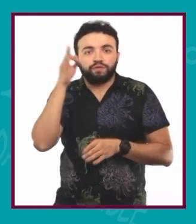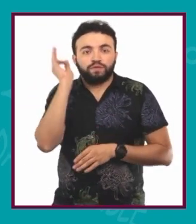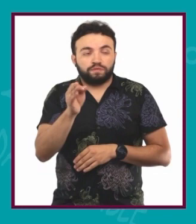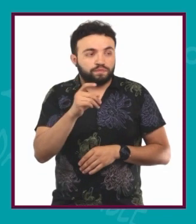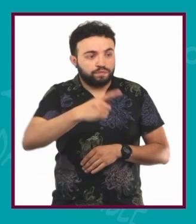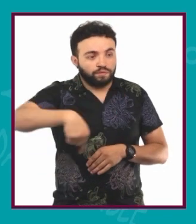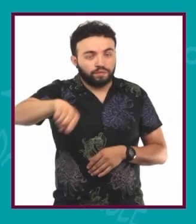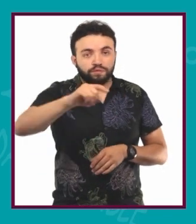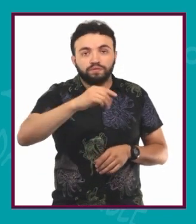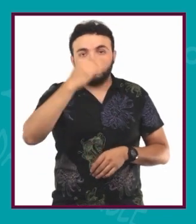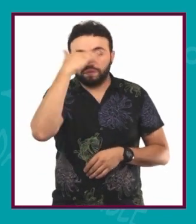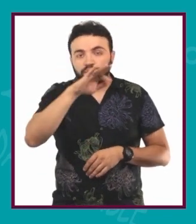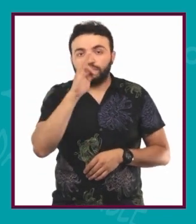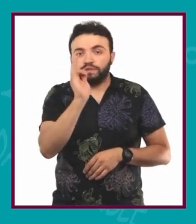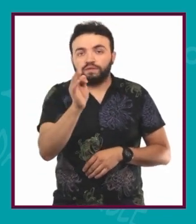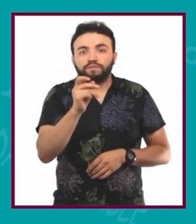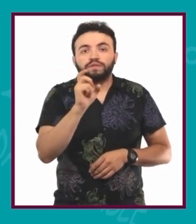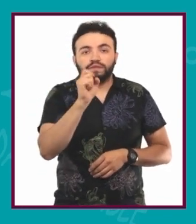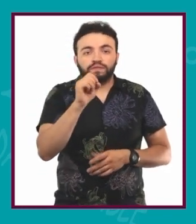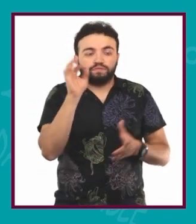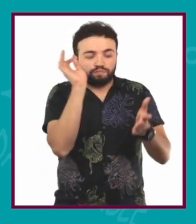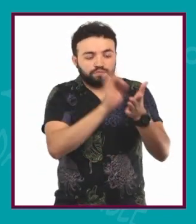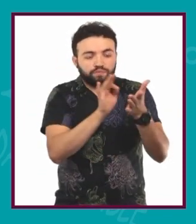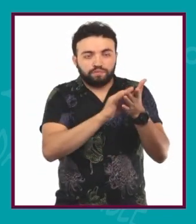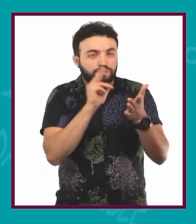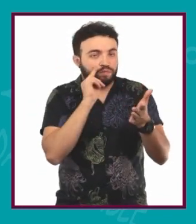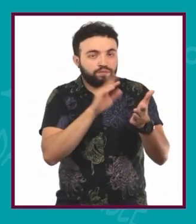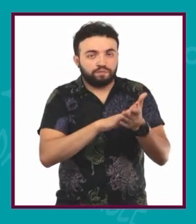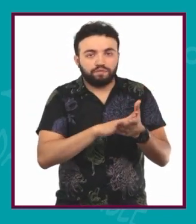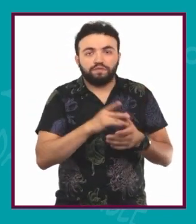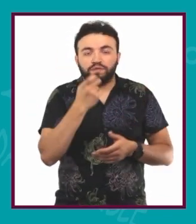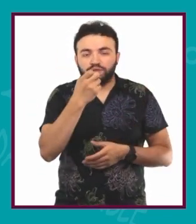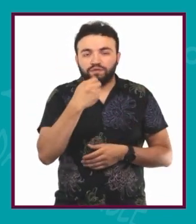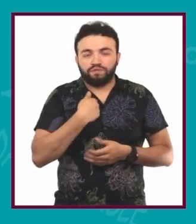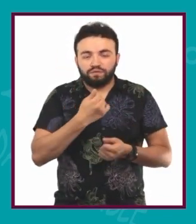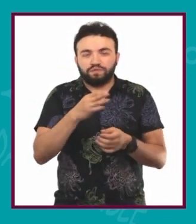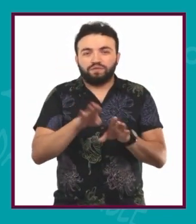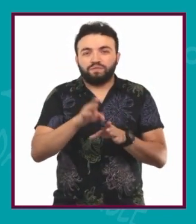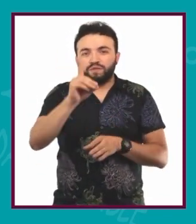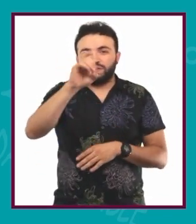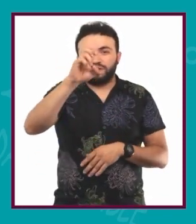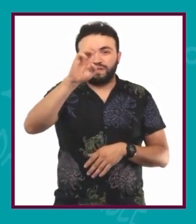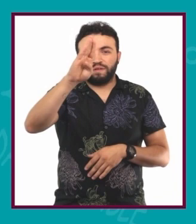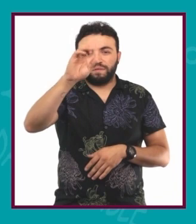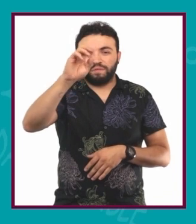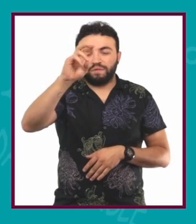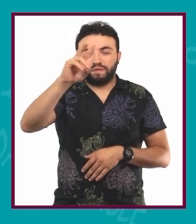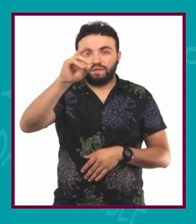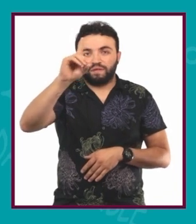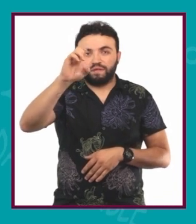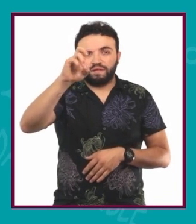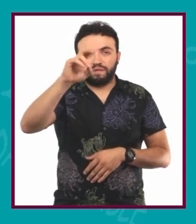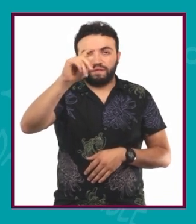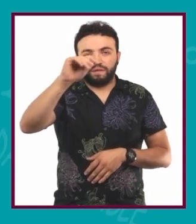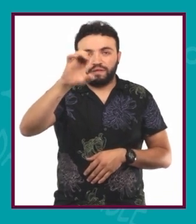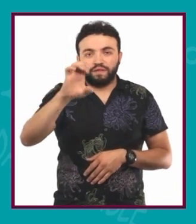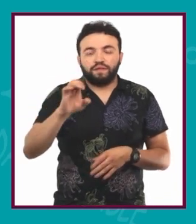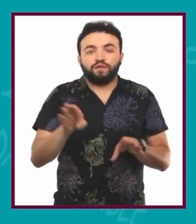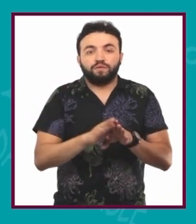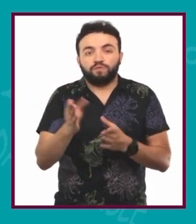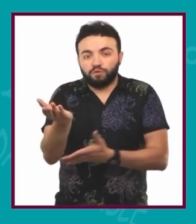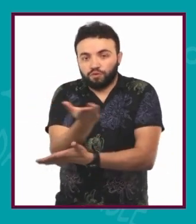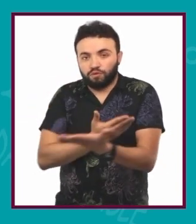aceptar sus puntos de vista. Y pues principalmente esto lo aplico al llevar a cabo, por ejemplo, debates, que es lo que hago con ciertos compañeros de grupo, que compartimos